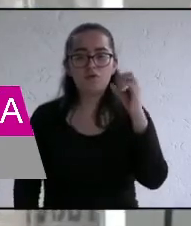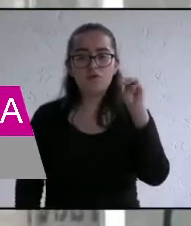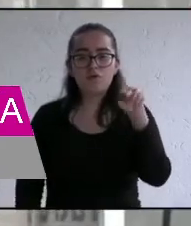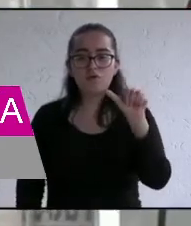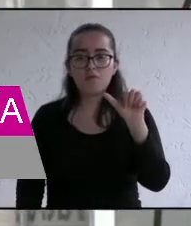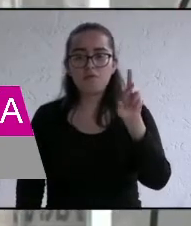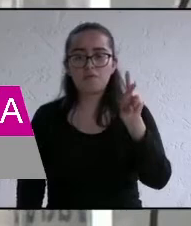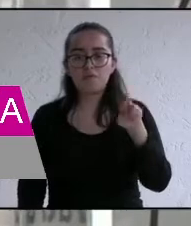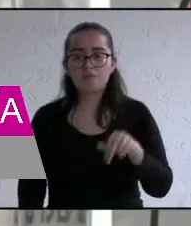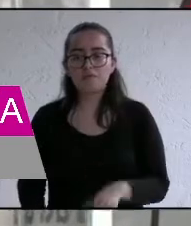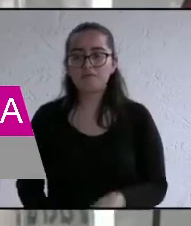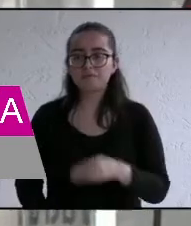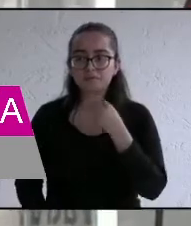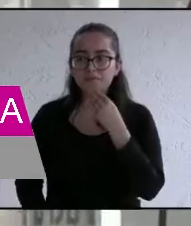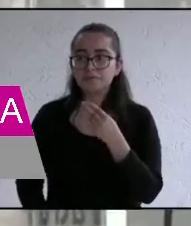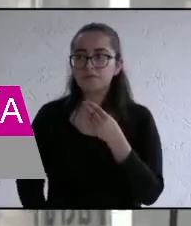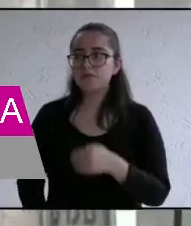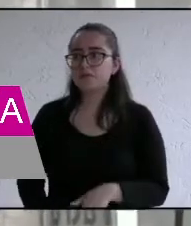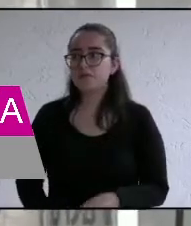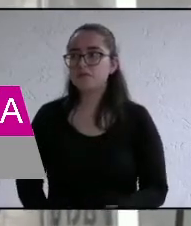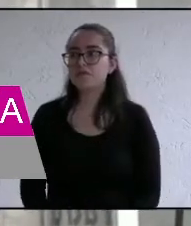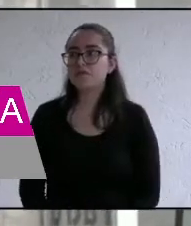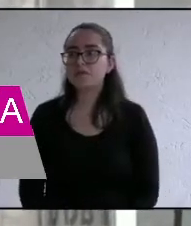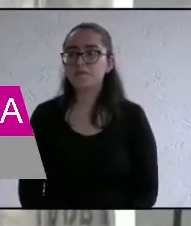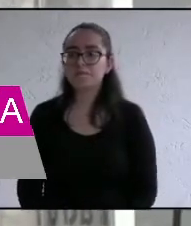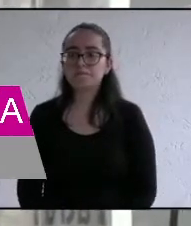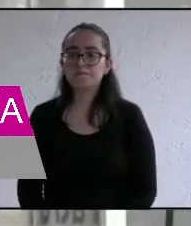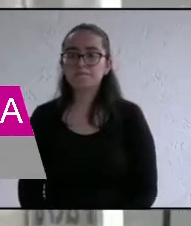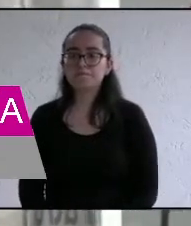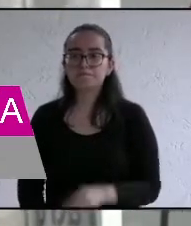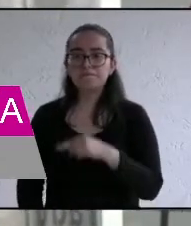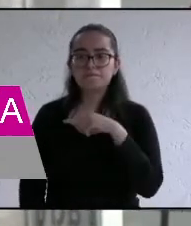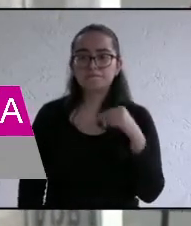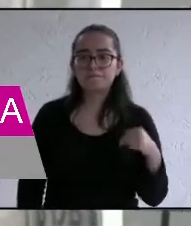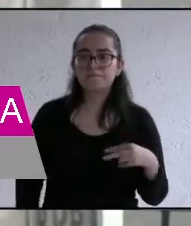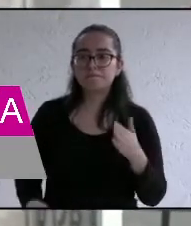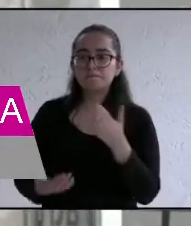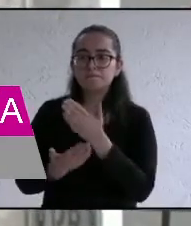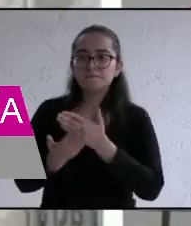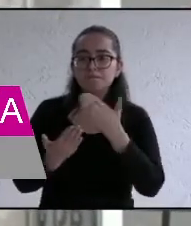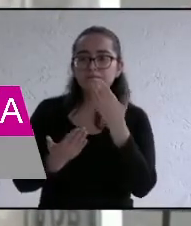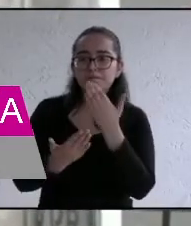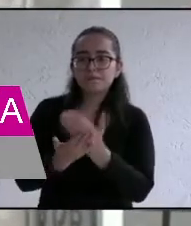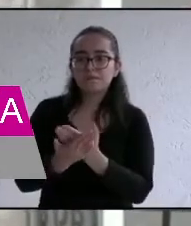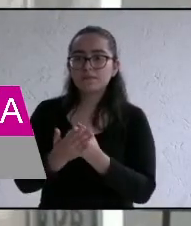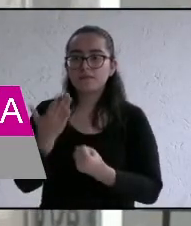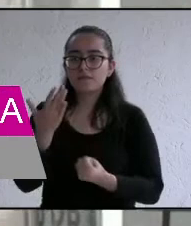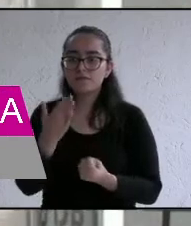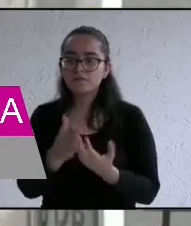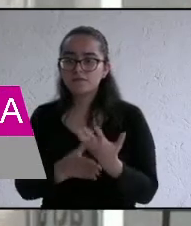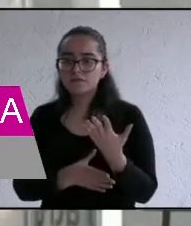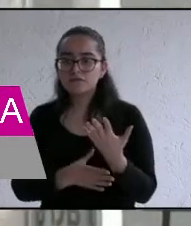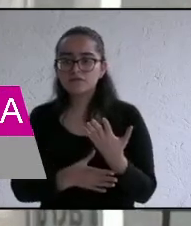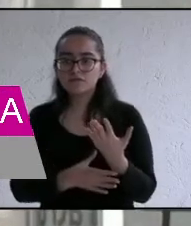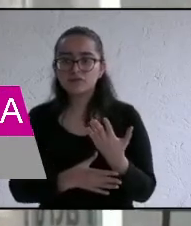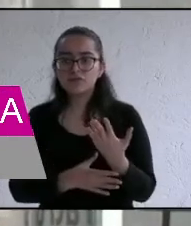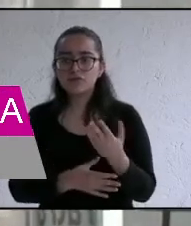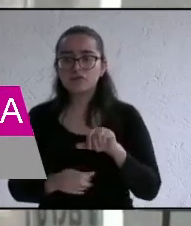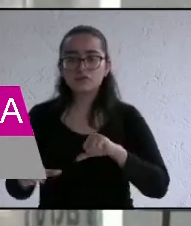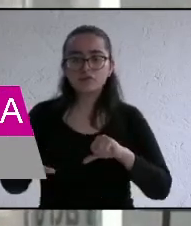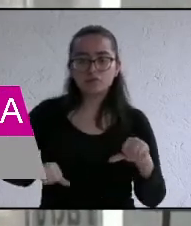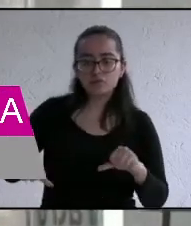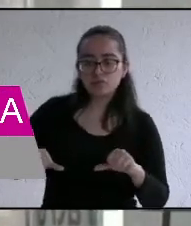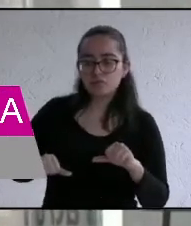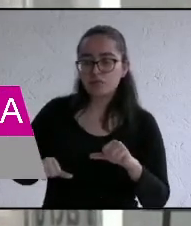muy bien nosotros hacemos una propuesta de crear módulos de protección ciudadana esos